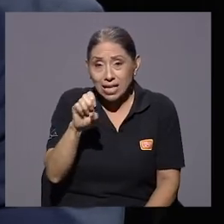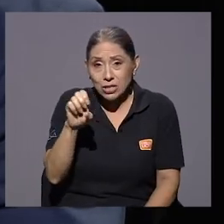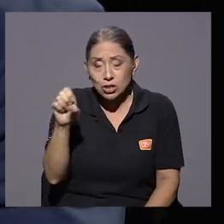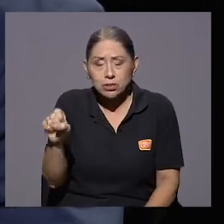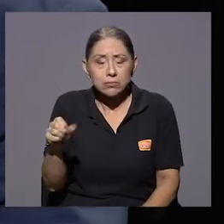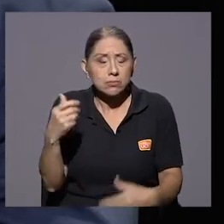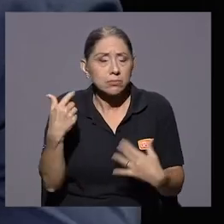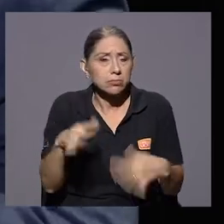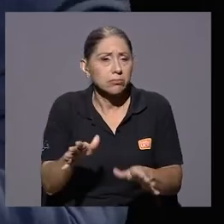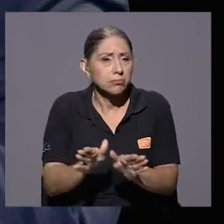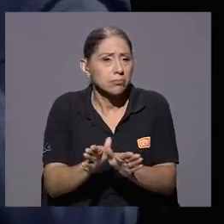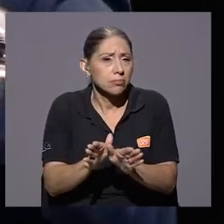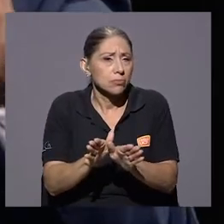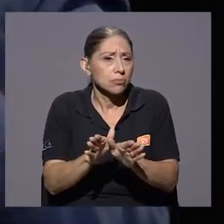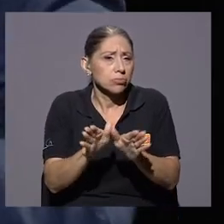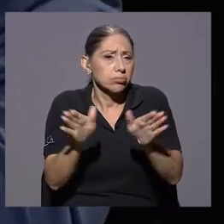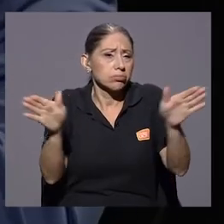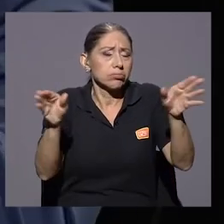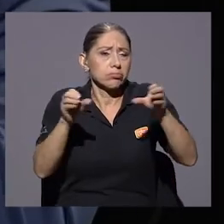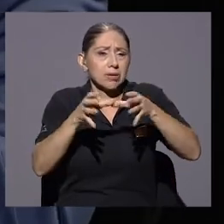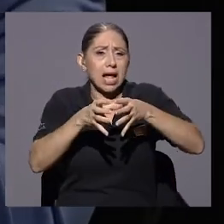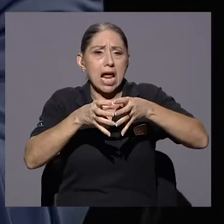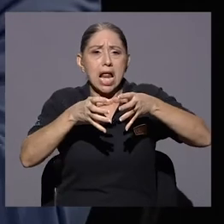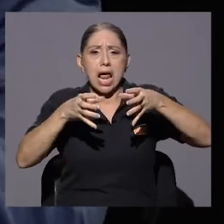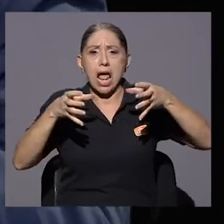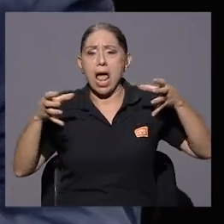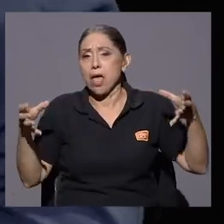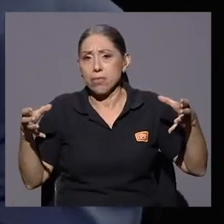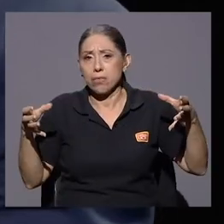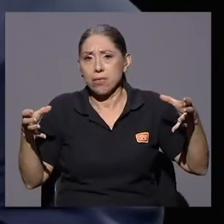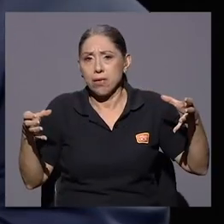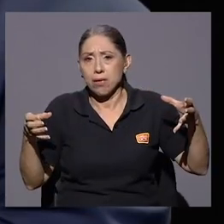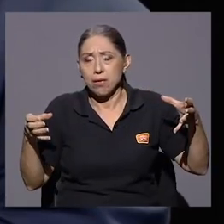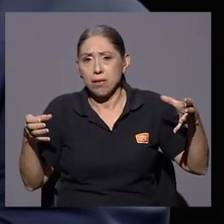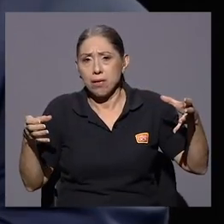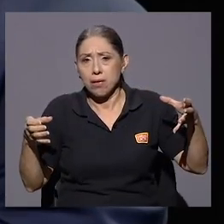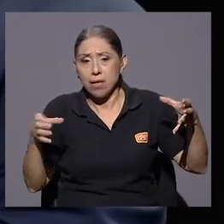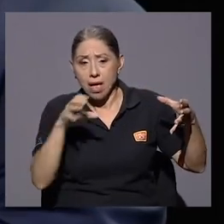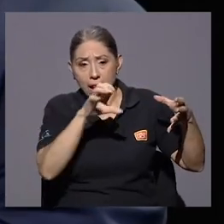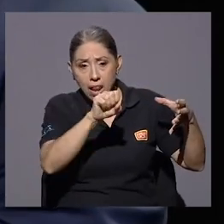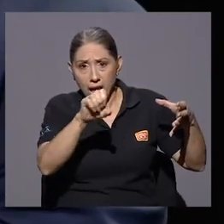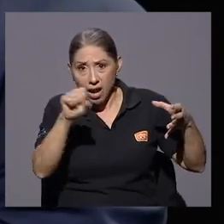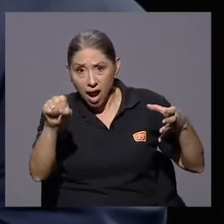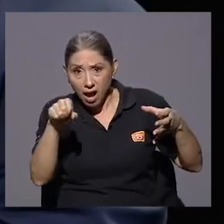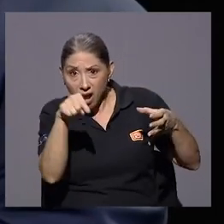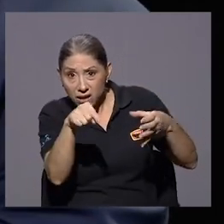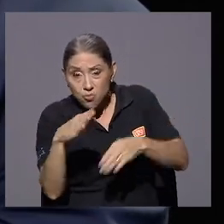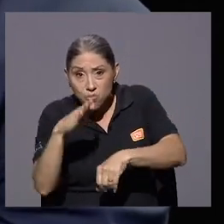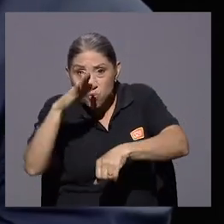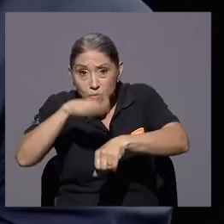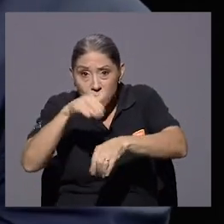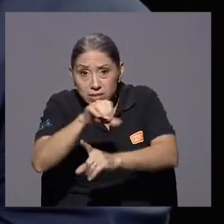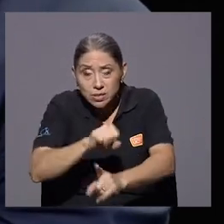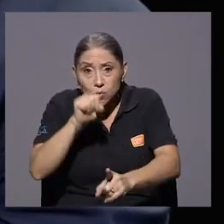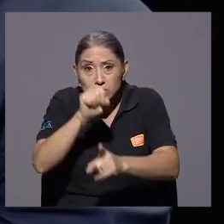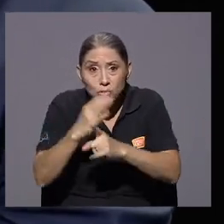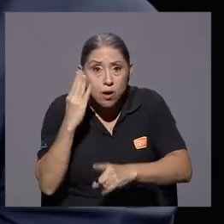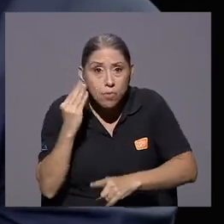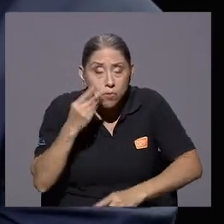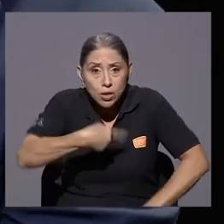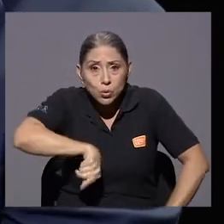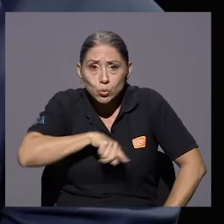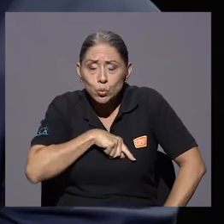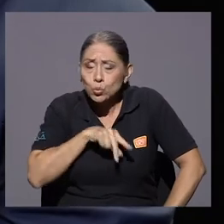relación a todo esto, porque la caja es muy grande, la caja costarricense seguro será muy grande, y no hay que ver la caja como la